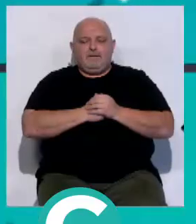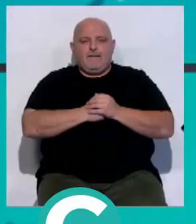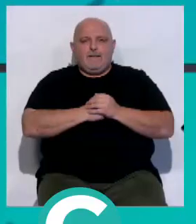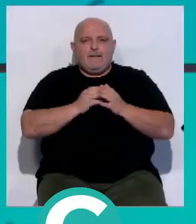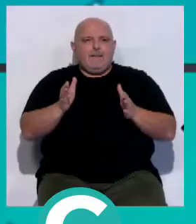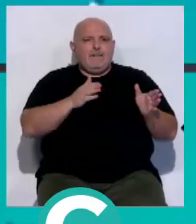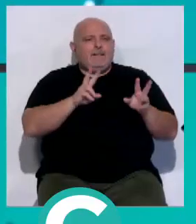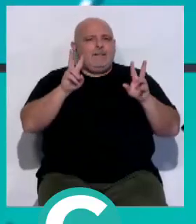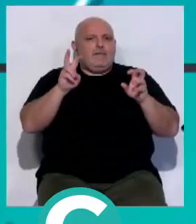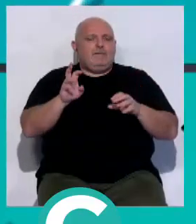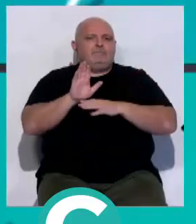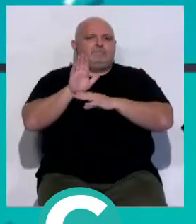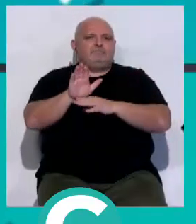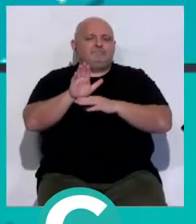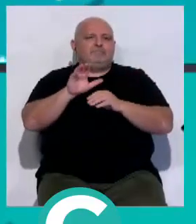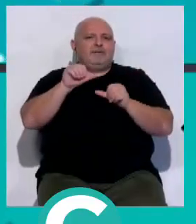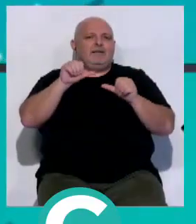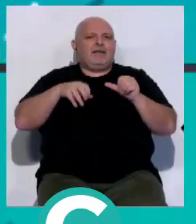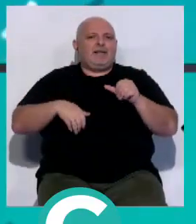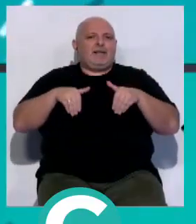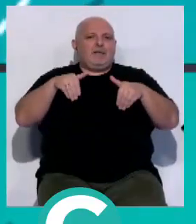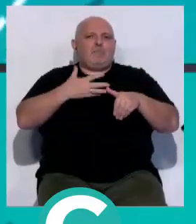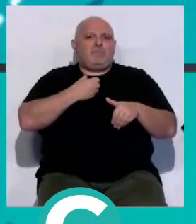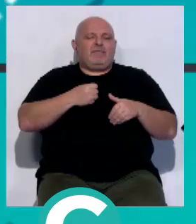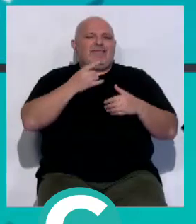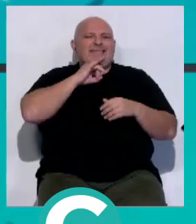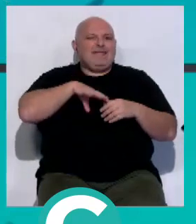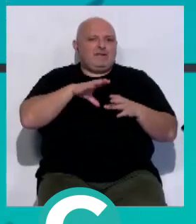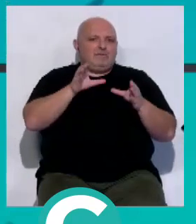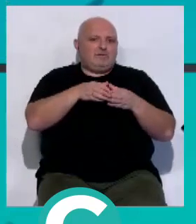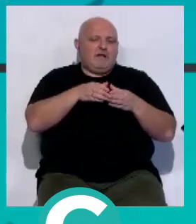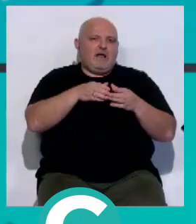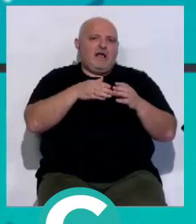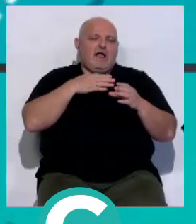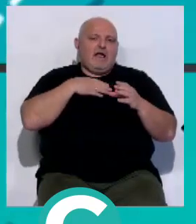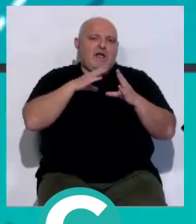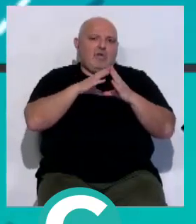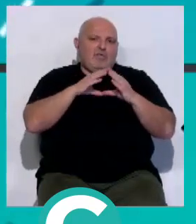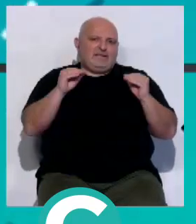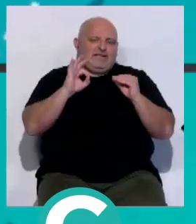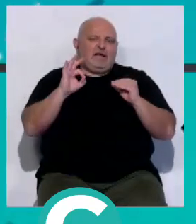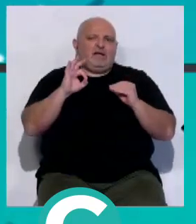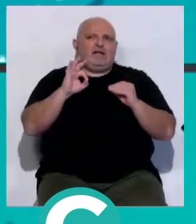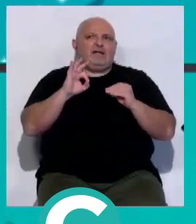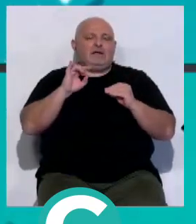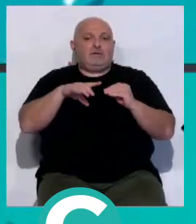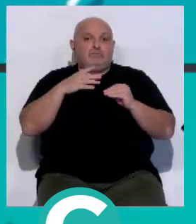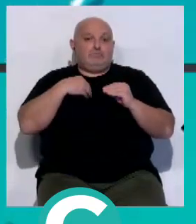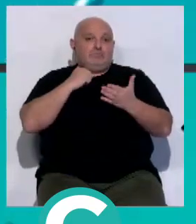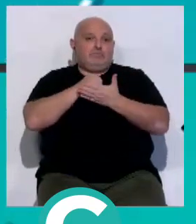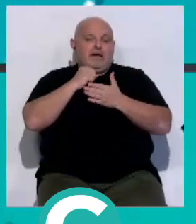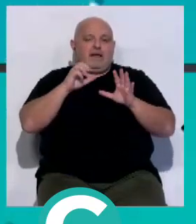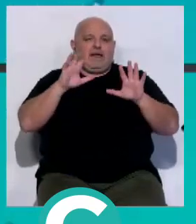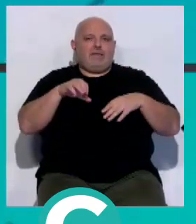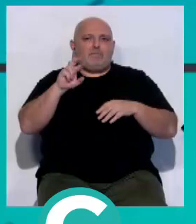Y les hablamos también de la presentación de las candidaturas municipales de las confluencias andalucistas. En la capital concurren con la marca